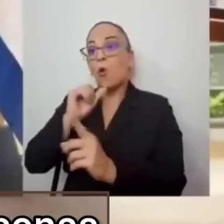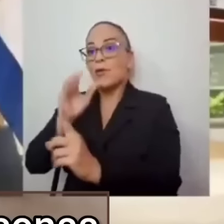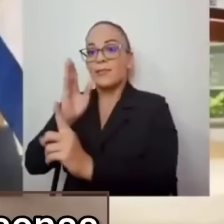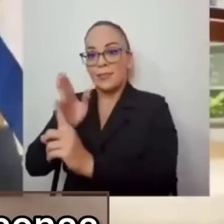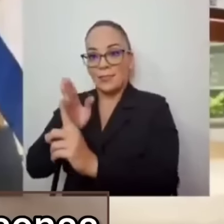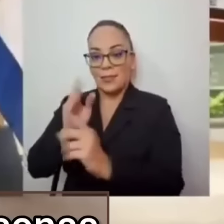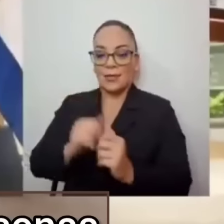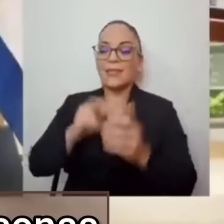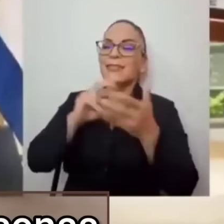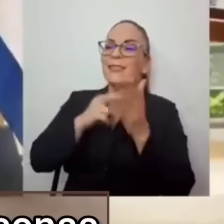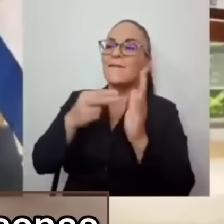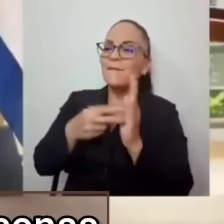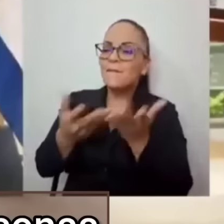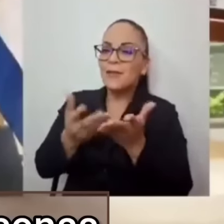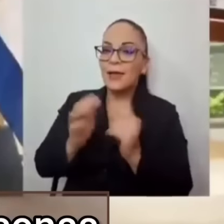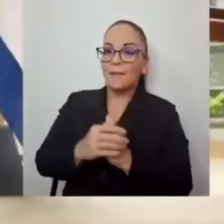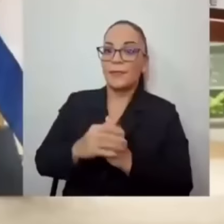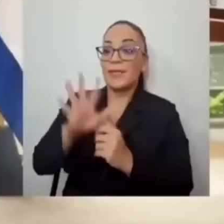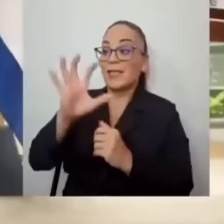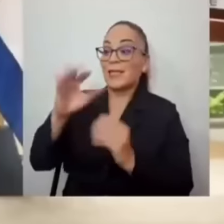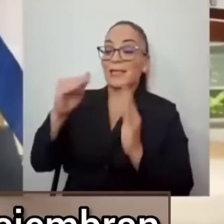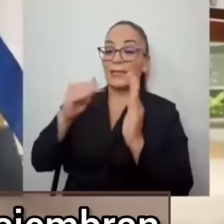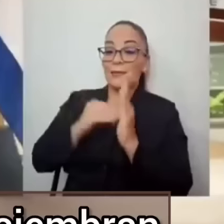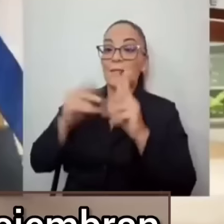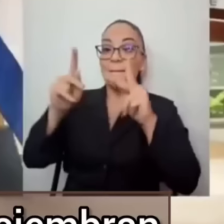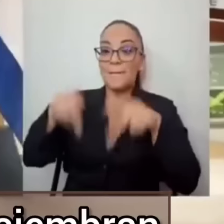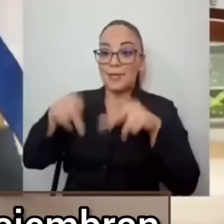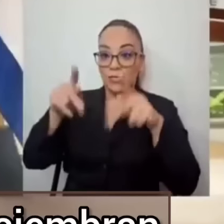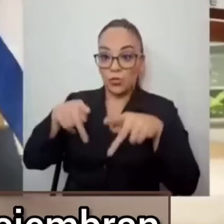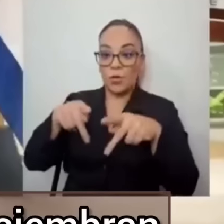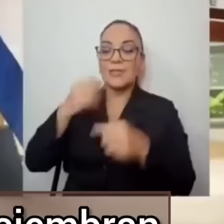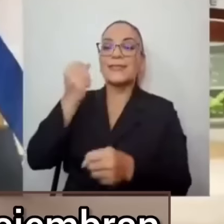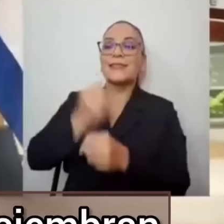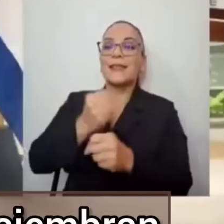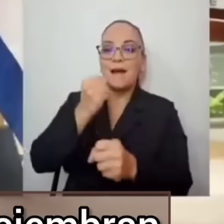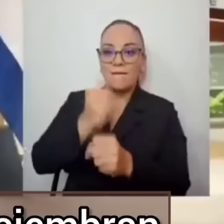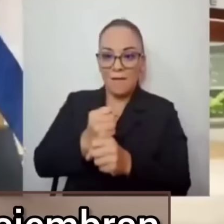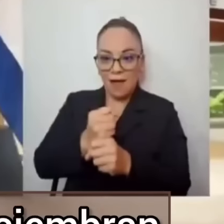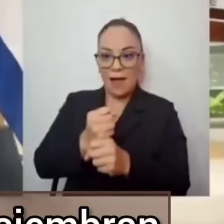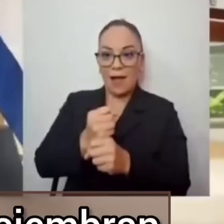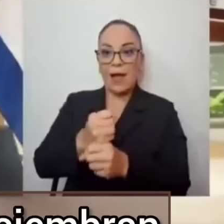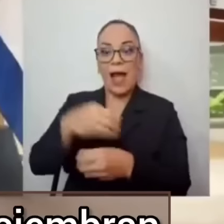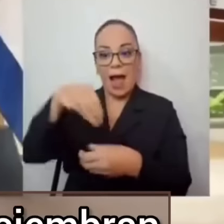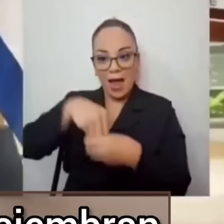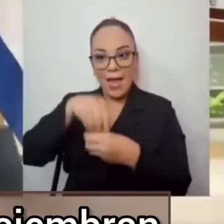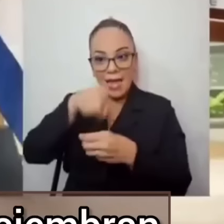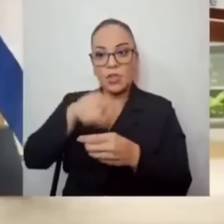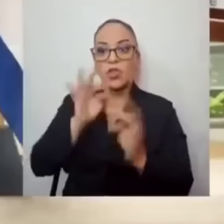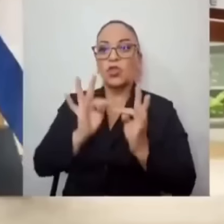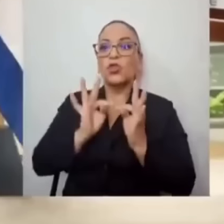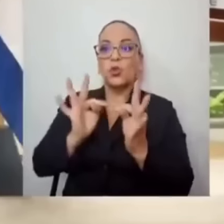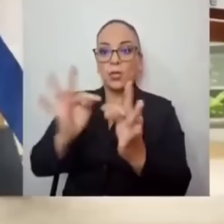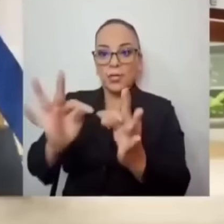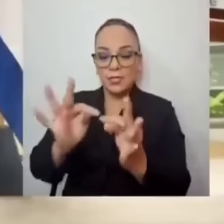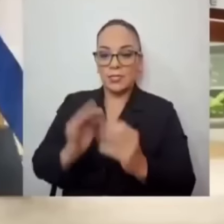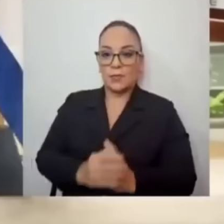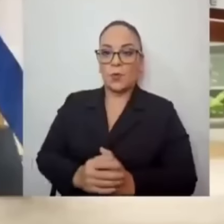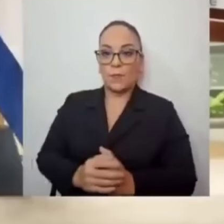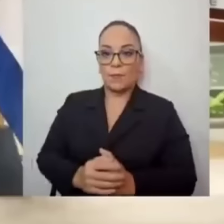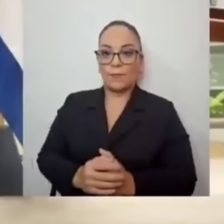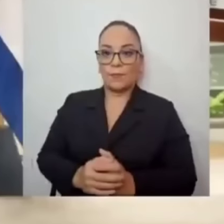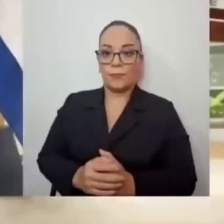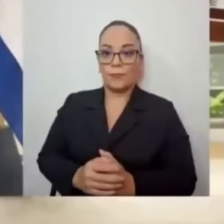medio millón de personas que trabajan directamente en turismo, o siembran, o dan